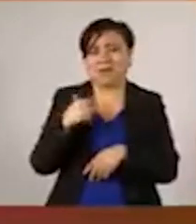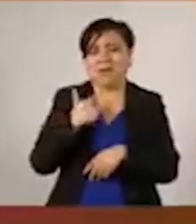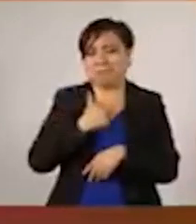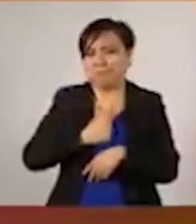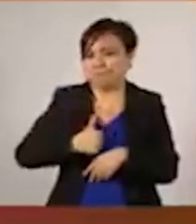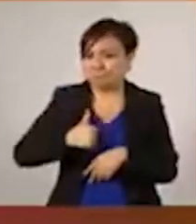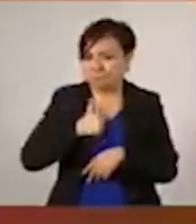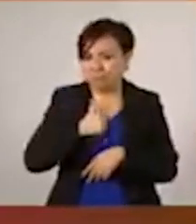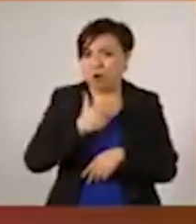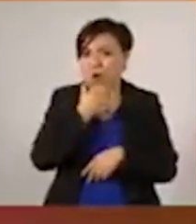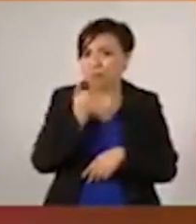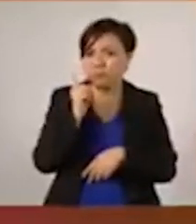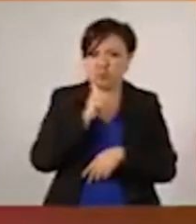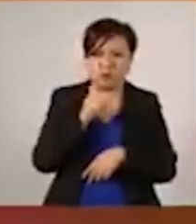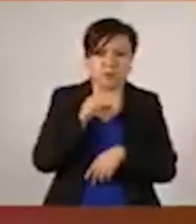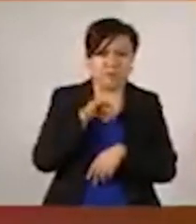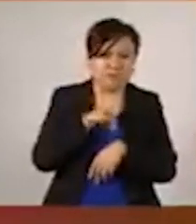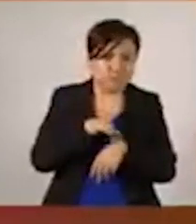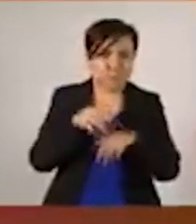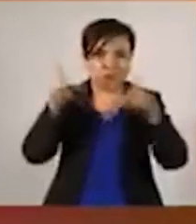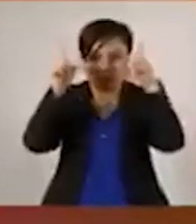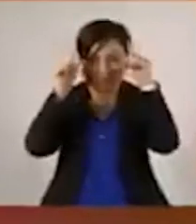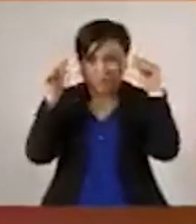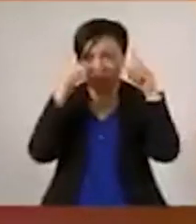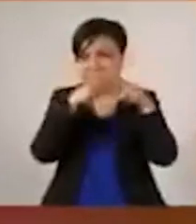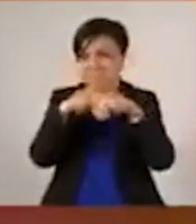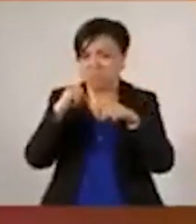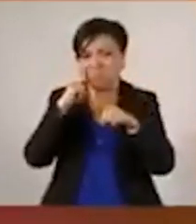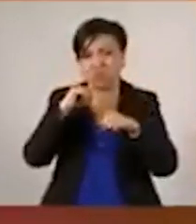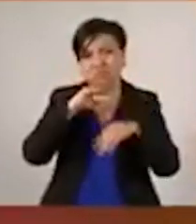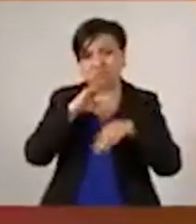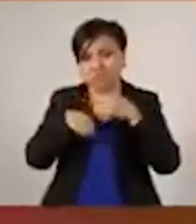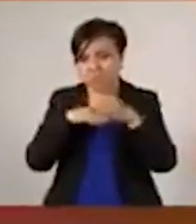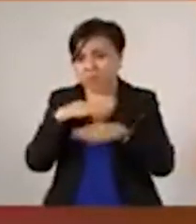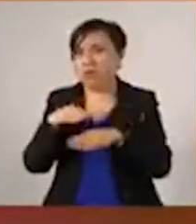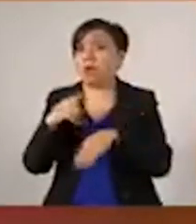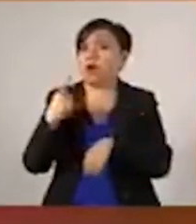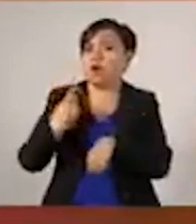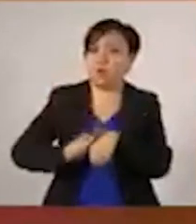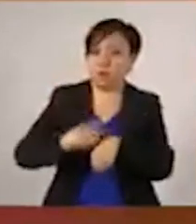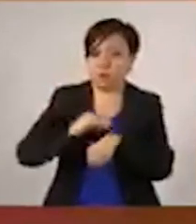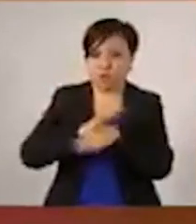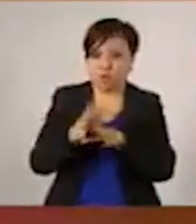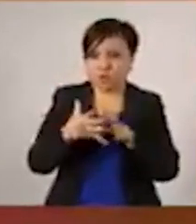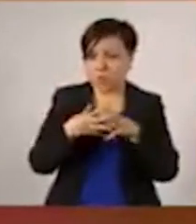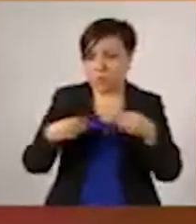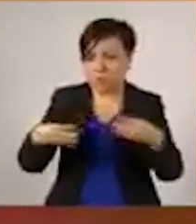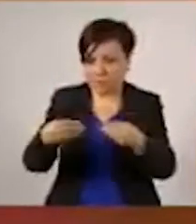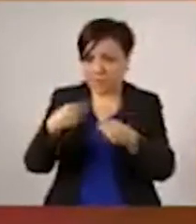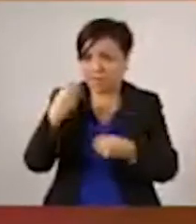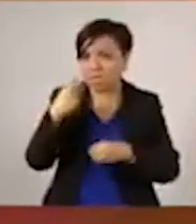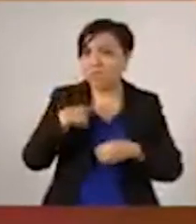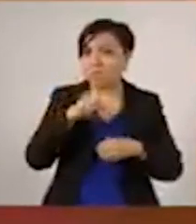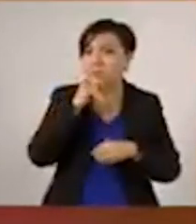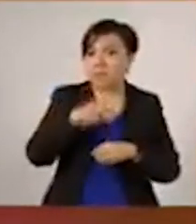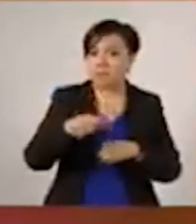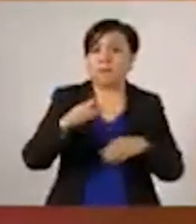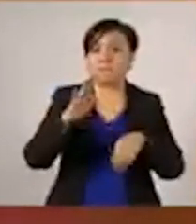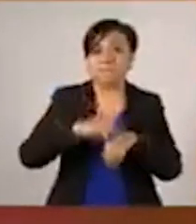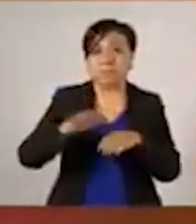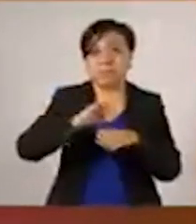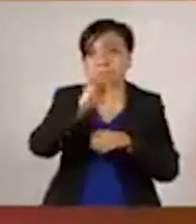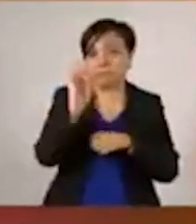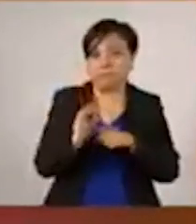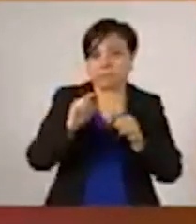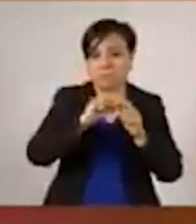otras categorías dentro del área de salud que han caído algunos enfermos, pero tenemos también un alto porcentaje de mortalidad.